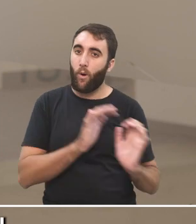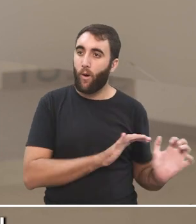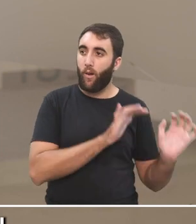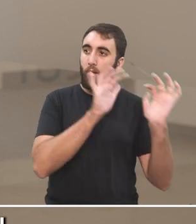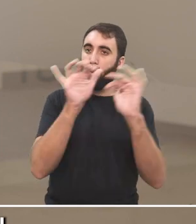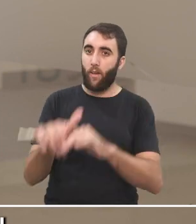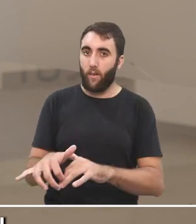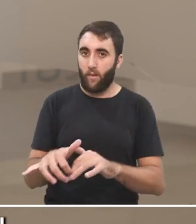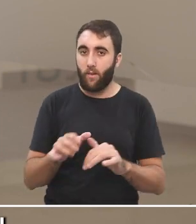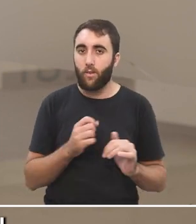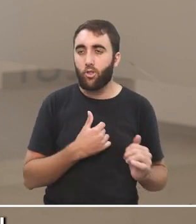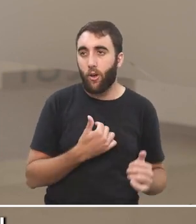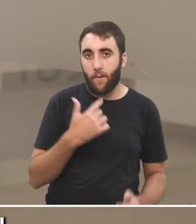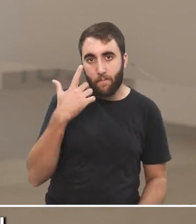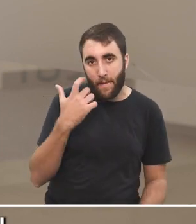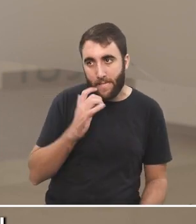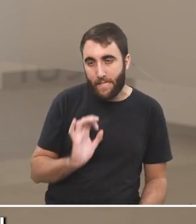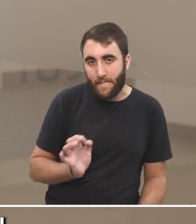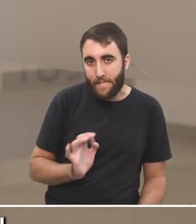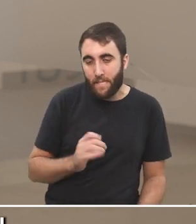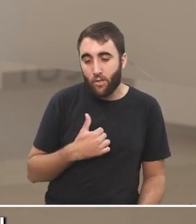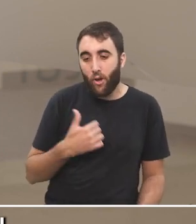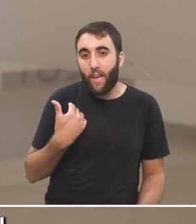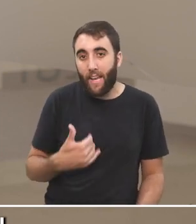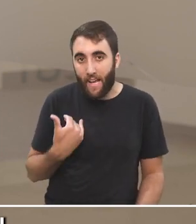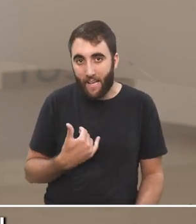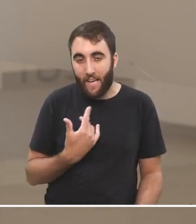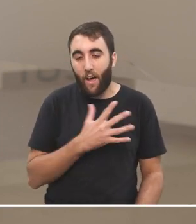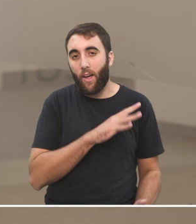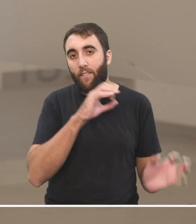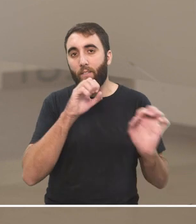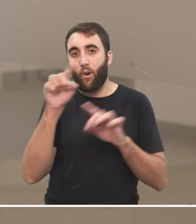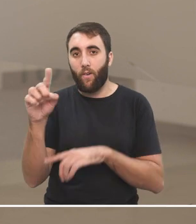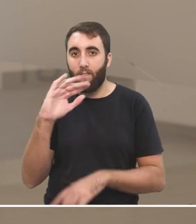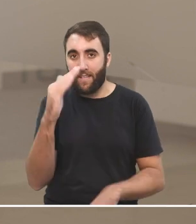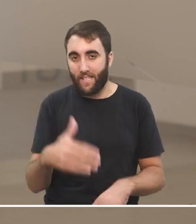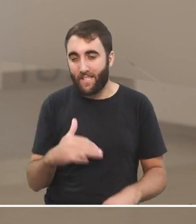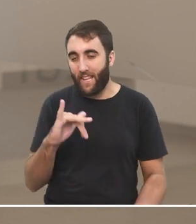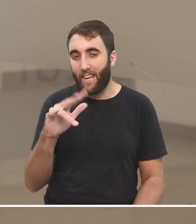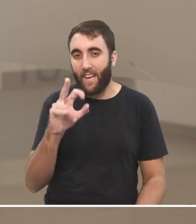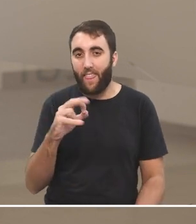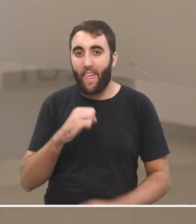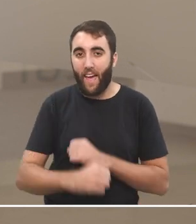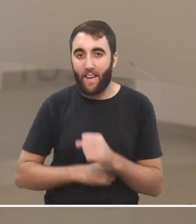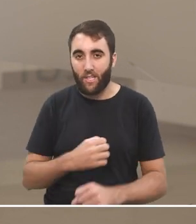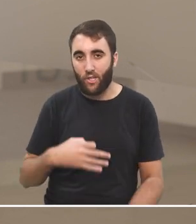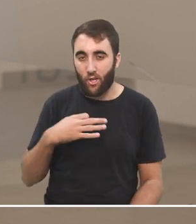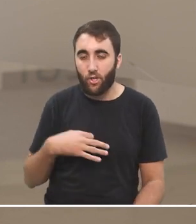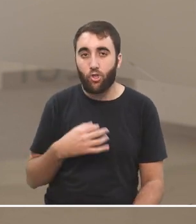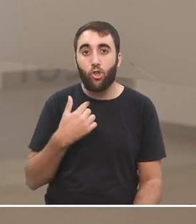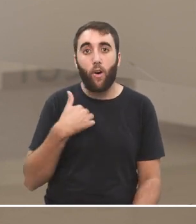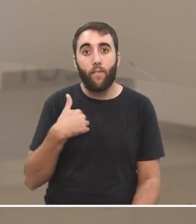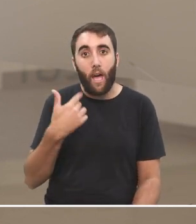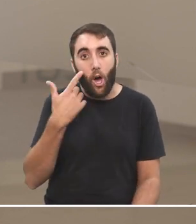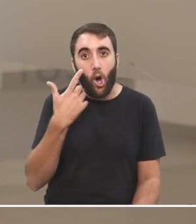En mi experiencia, que yo soy inmigrante incluso, porque yo soy argentina y vivo en Brasil hace 30 años, yo lo veo como algo